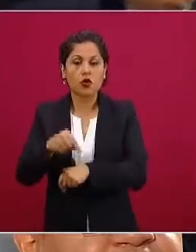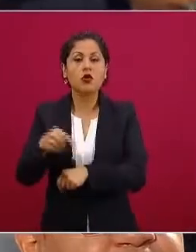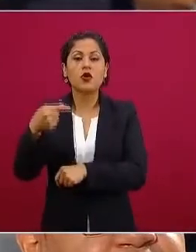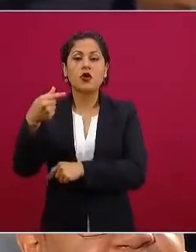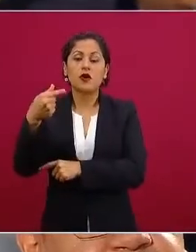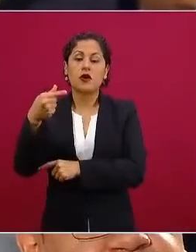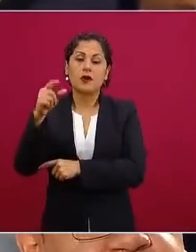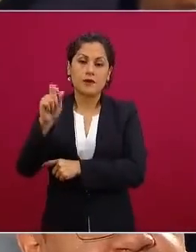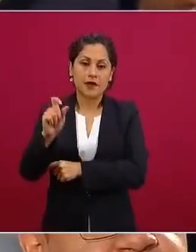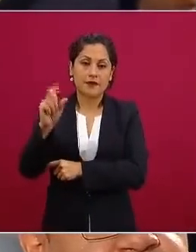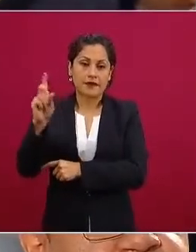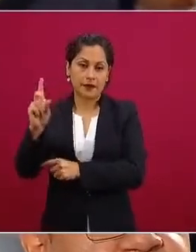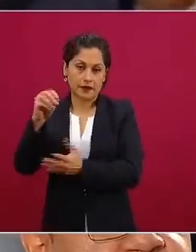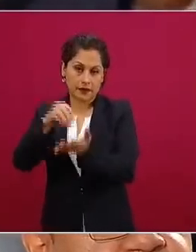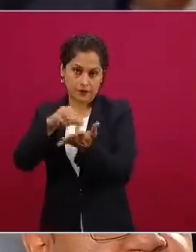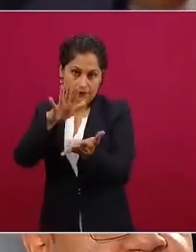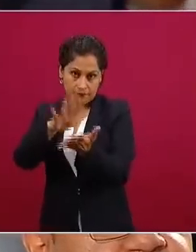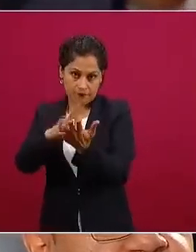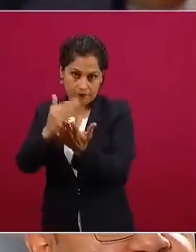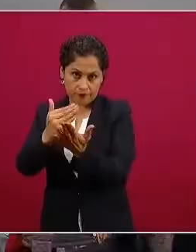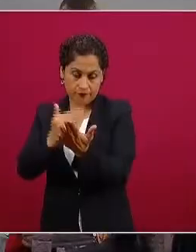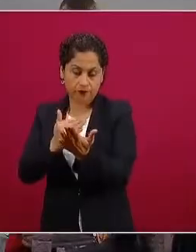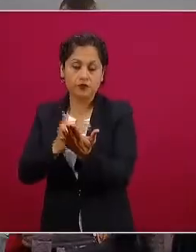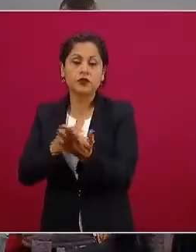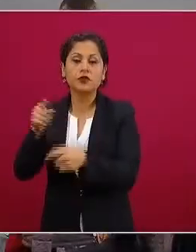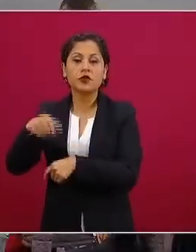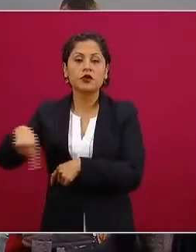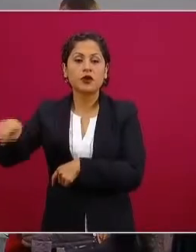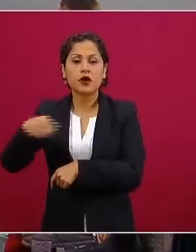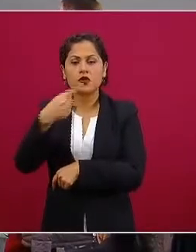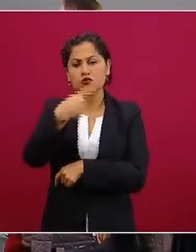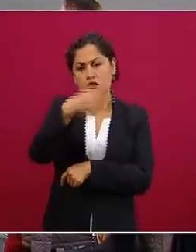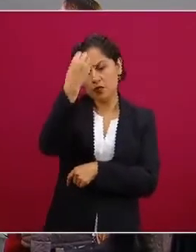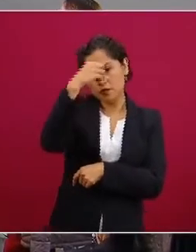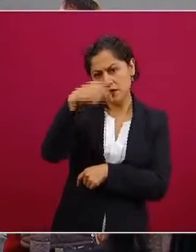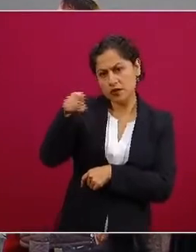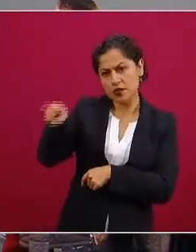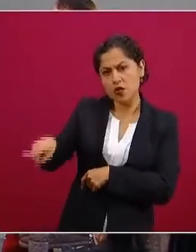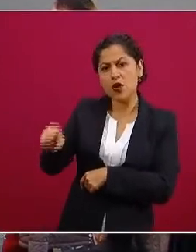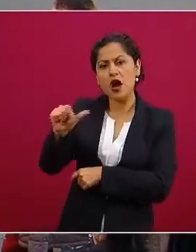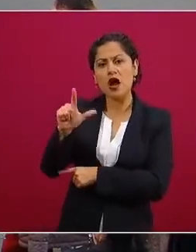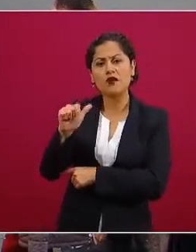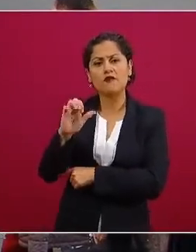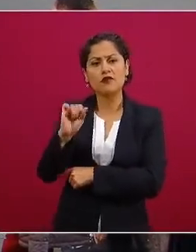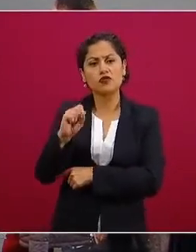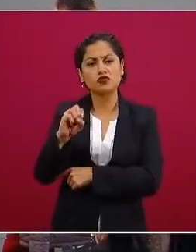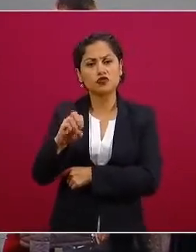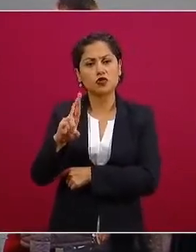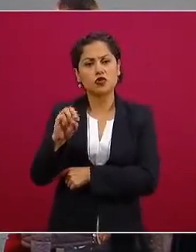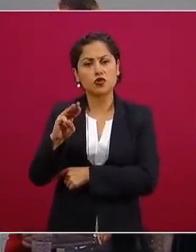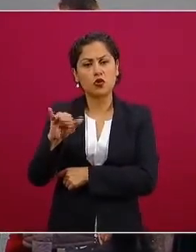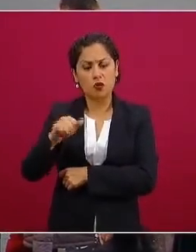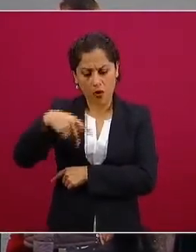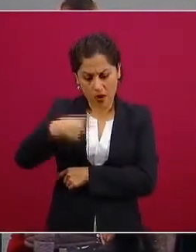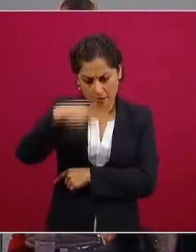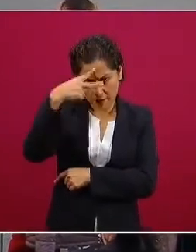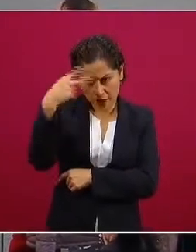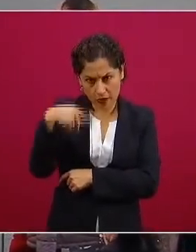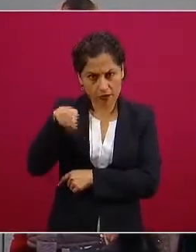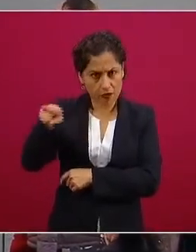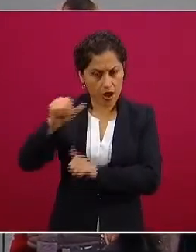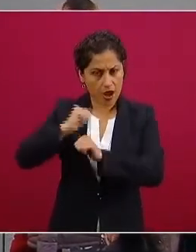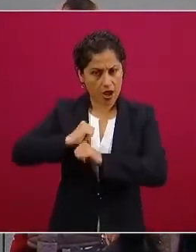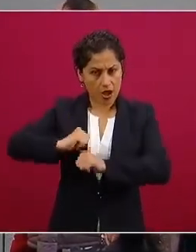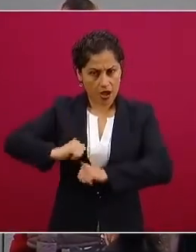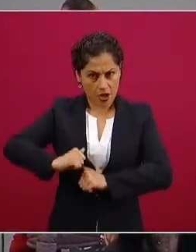que está haciendo el trabajo de la oficina del señor Alfonso Romo que está encargado de estas políticas aquí en México y en un instante una segunda pregunta